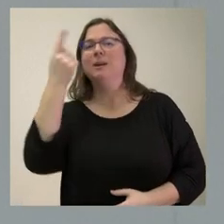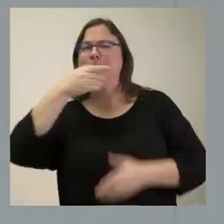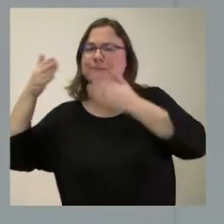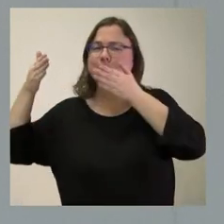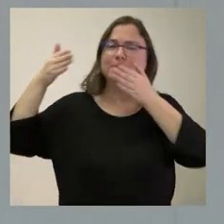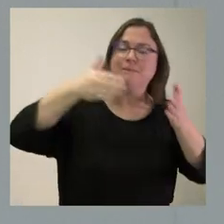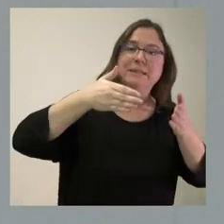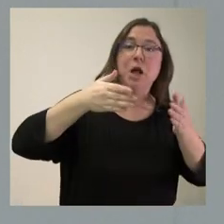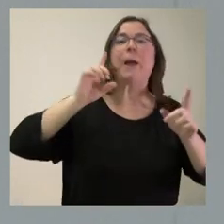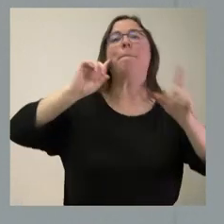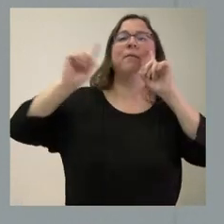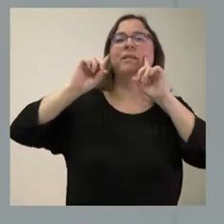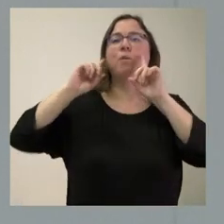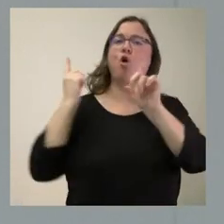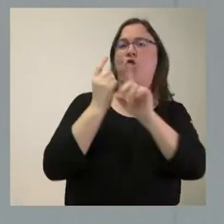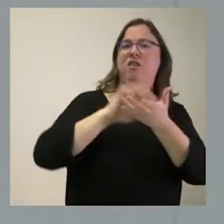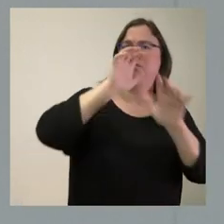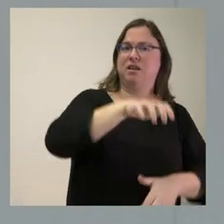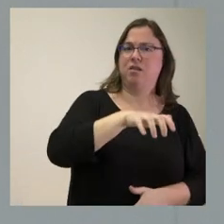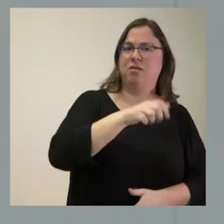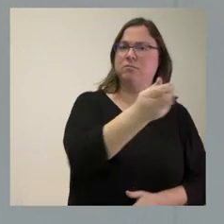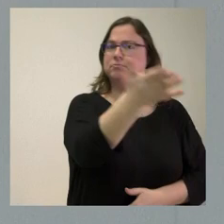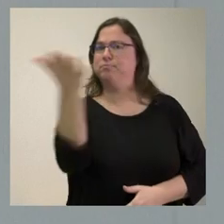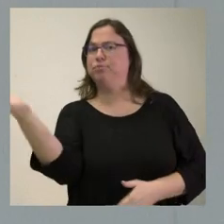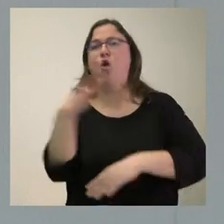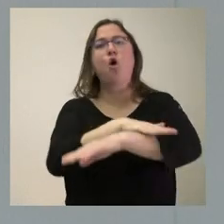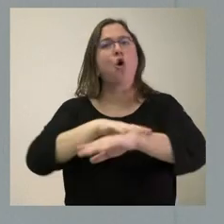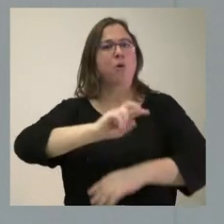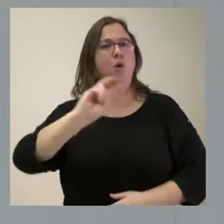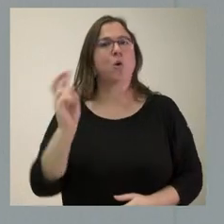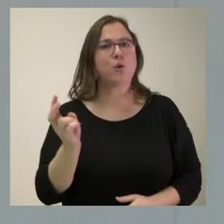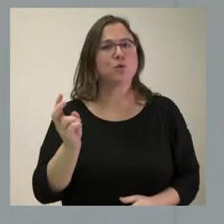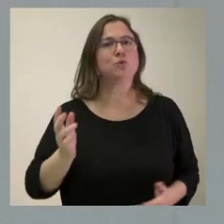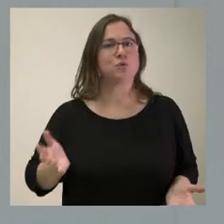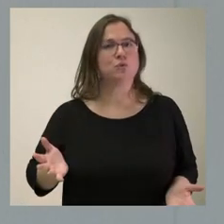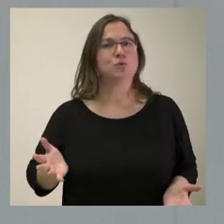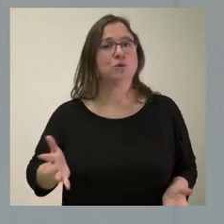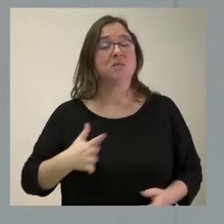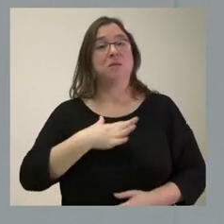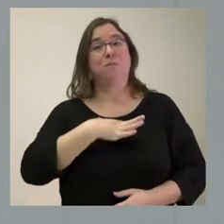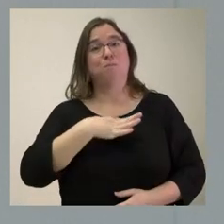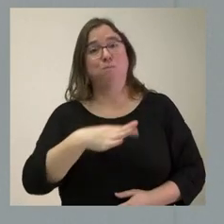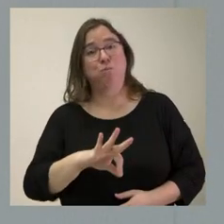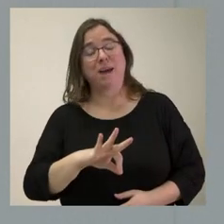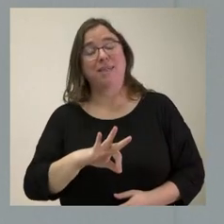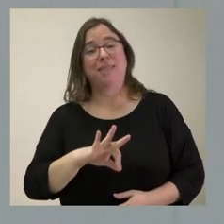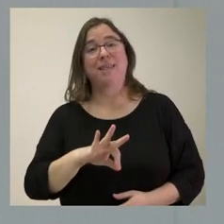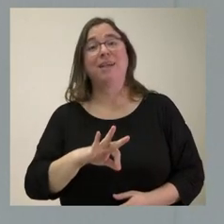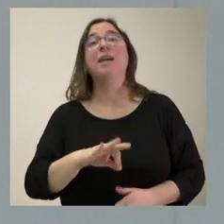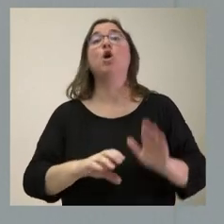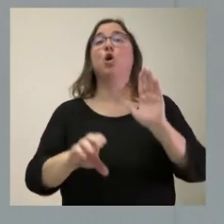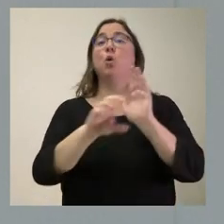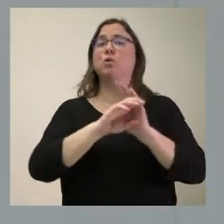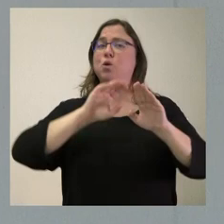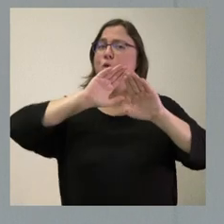carácter preventivo. Y hay gobiernos que quizá no tengan el mismo compromiso de lealtad con la